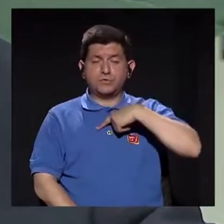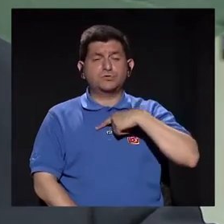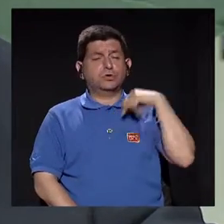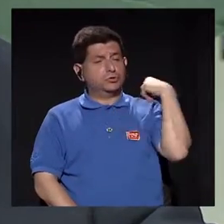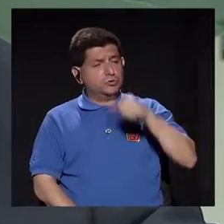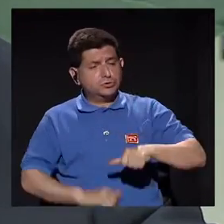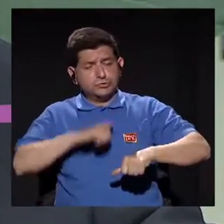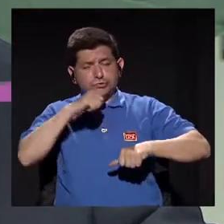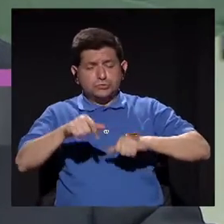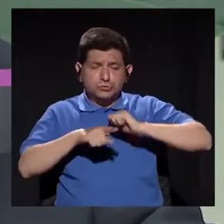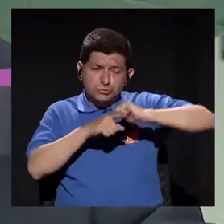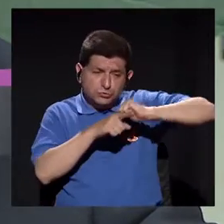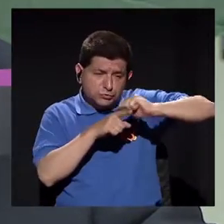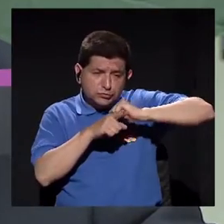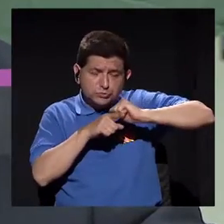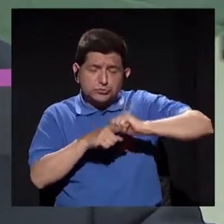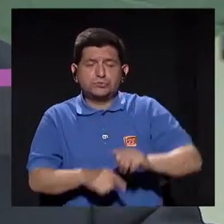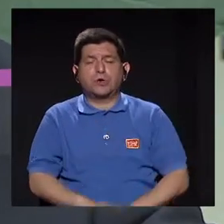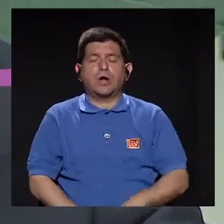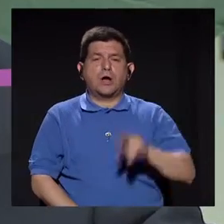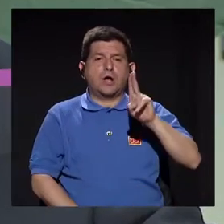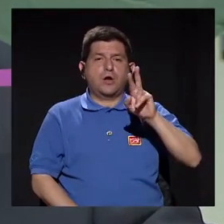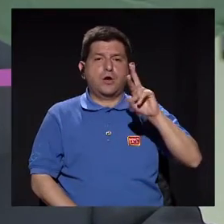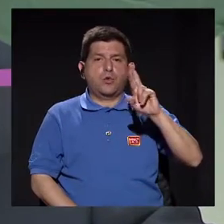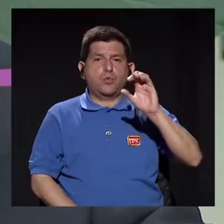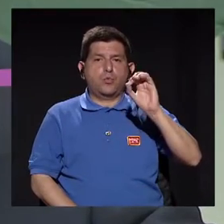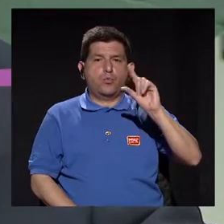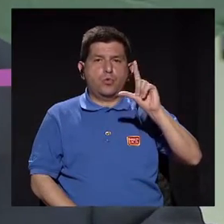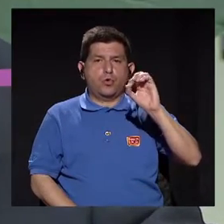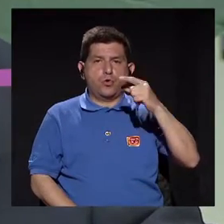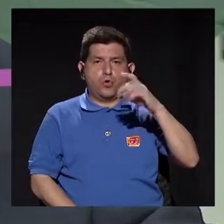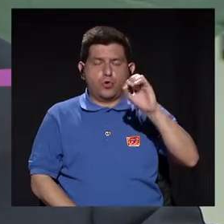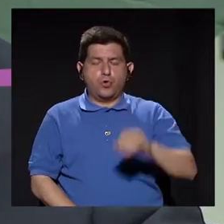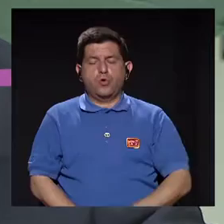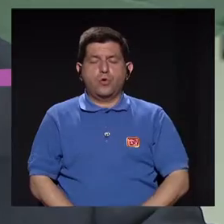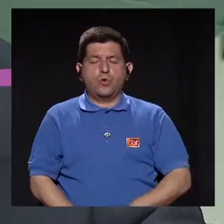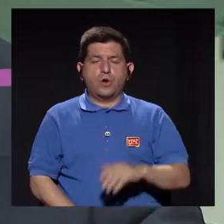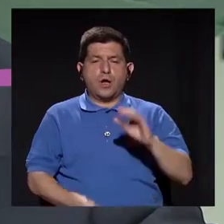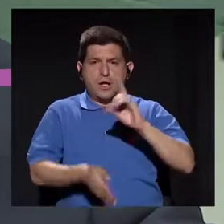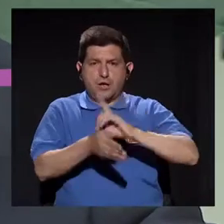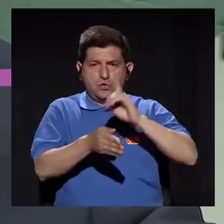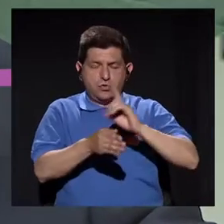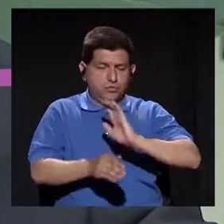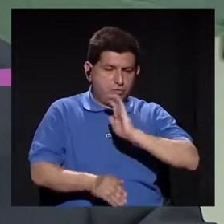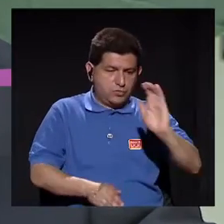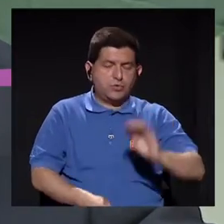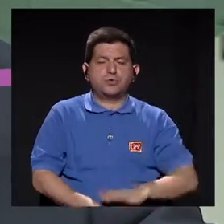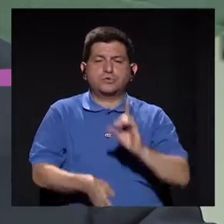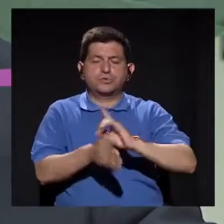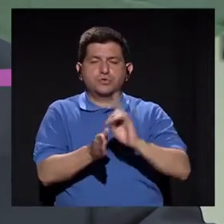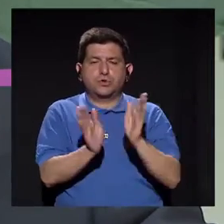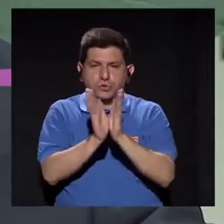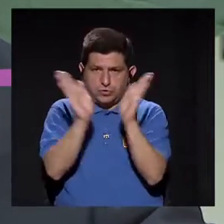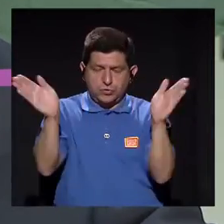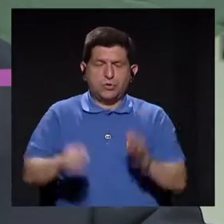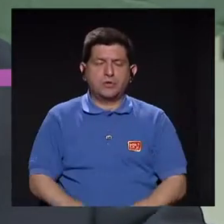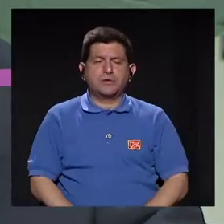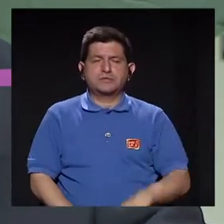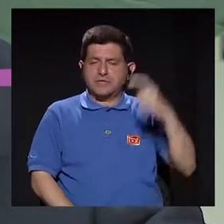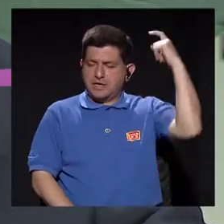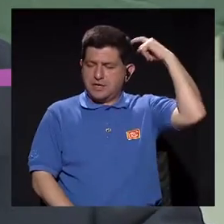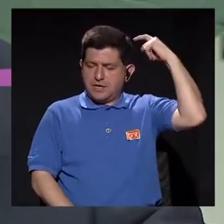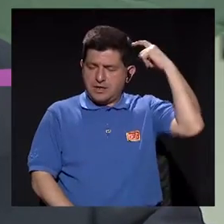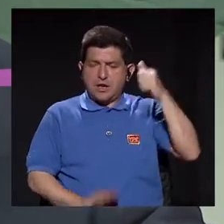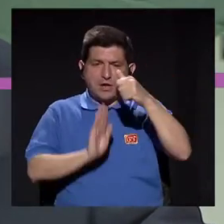estado luchando por entrenar a los urólogos, a los ginecólogos, a los cirujanos pediatras, a los cirujanos generales. De hecho, los